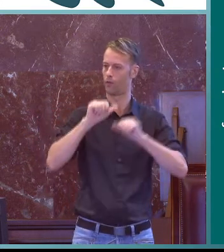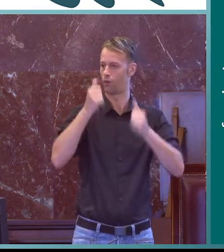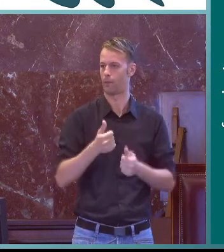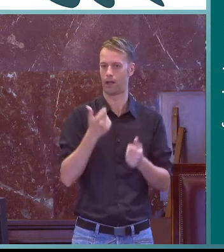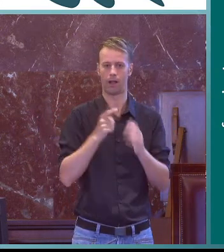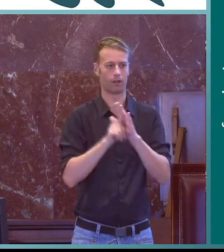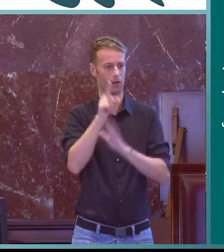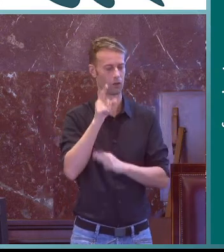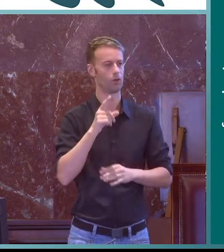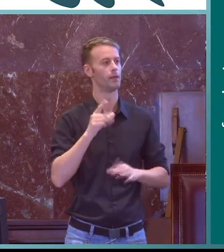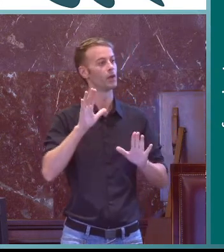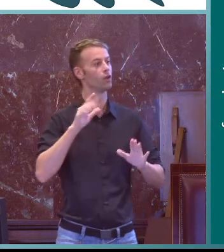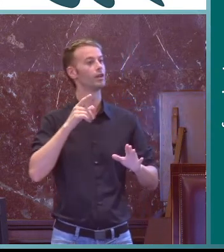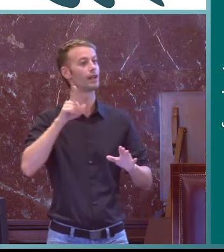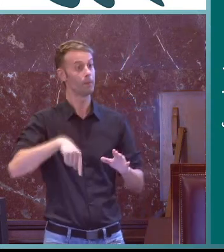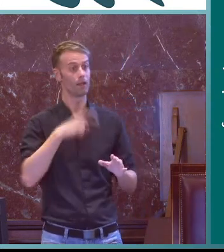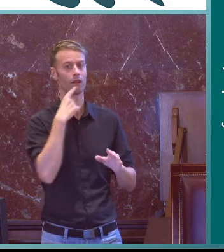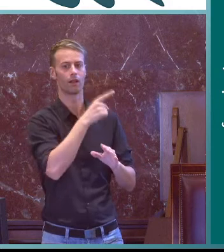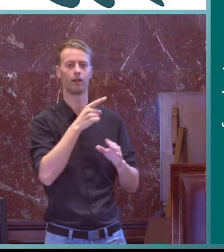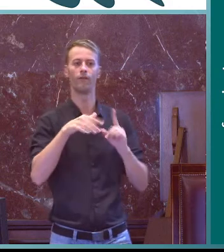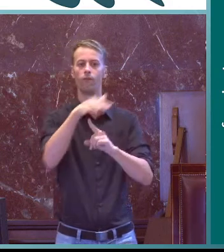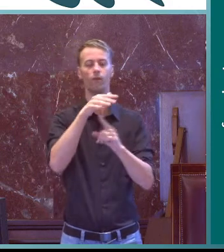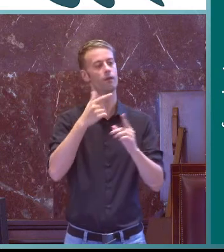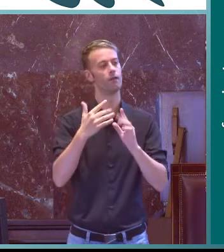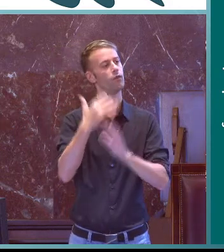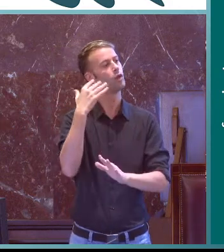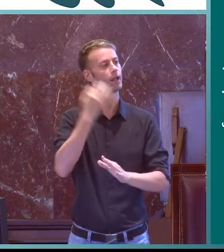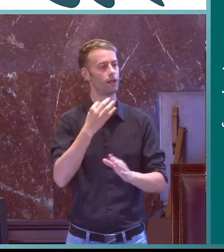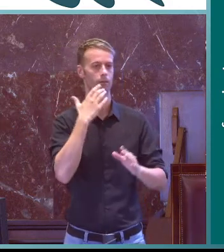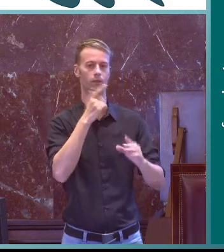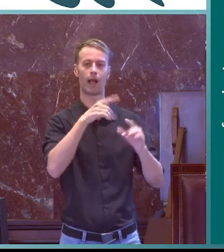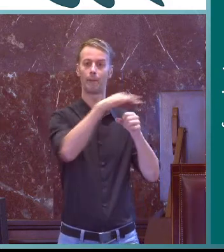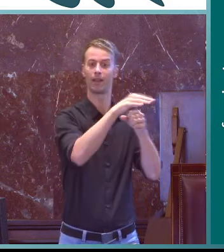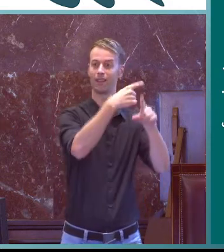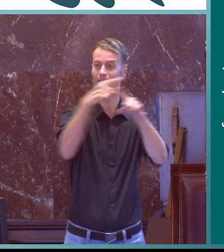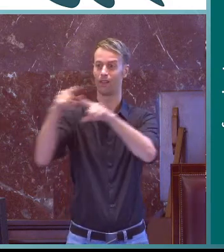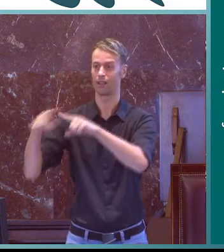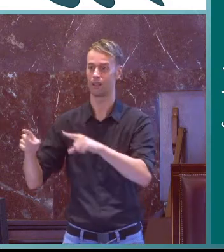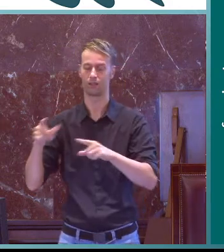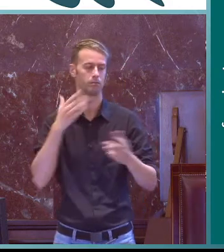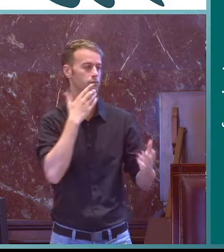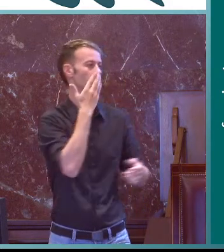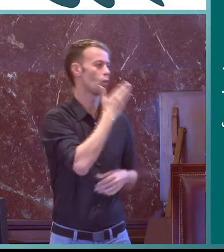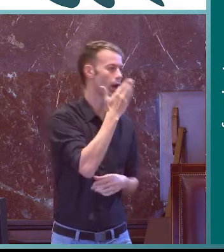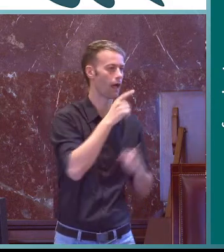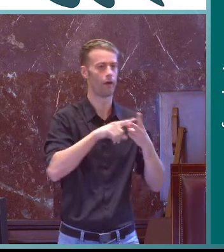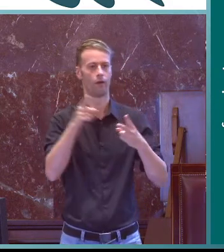Influye en el comportamiento, en la forma de desarrollarse, influye en los diferentes ambientes también,